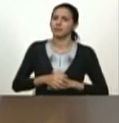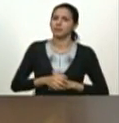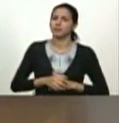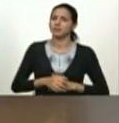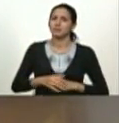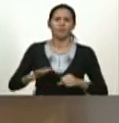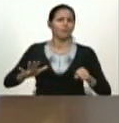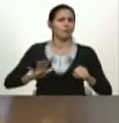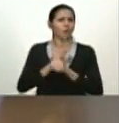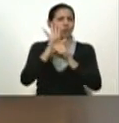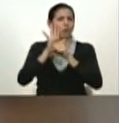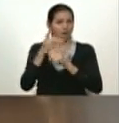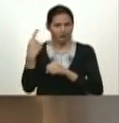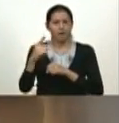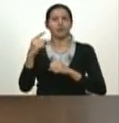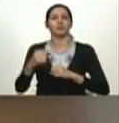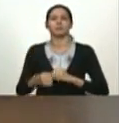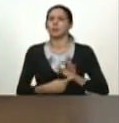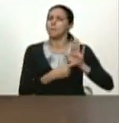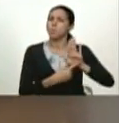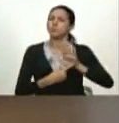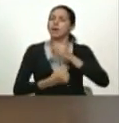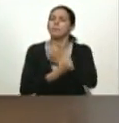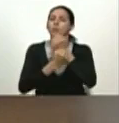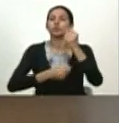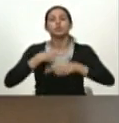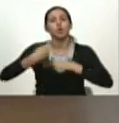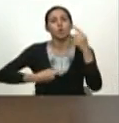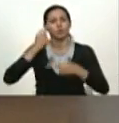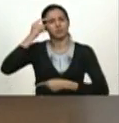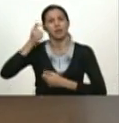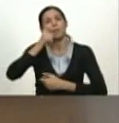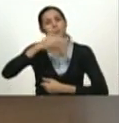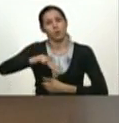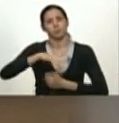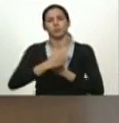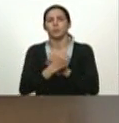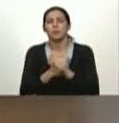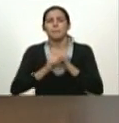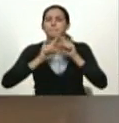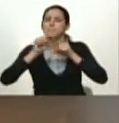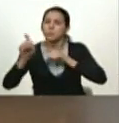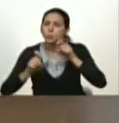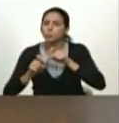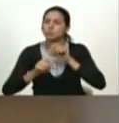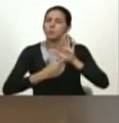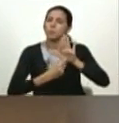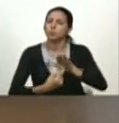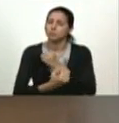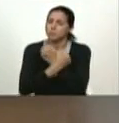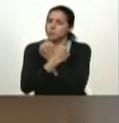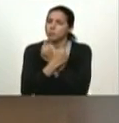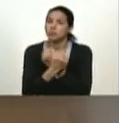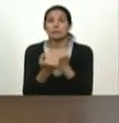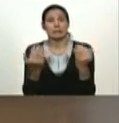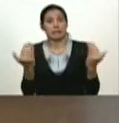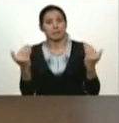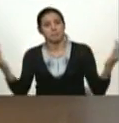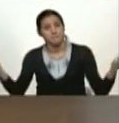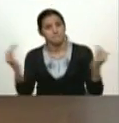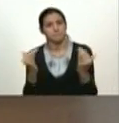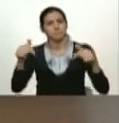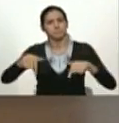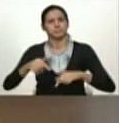para tener mil detalles con el pueblo todos los días de consulta de quererlo de atraerlo de verlo